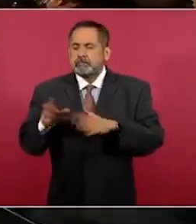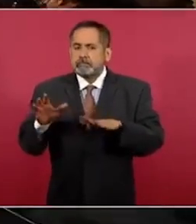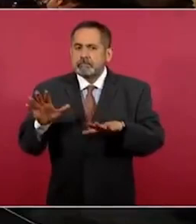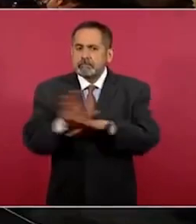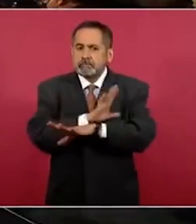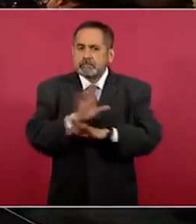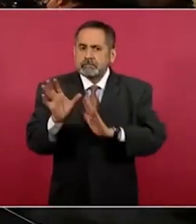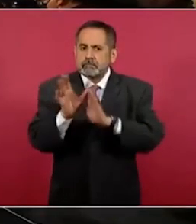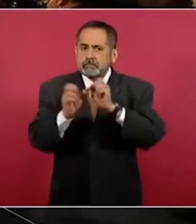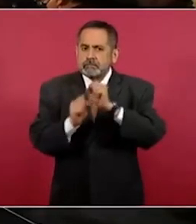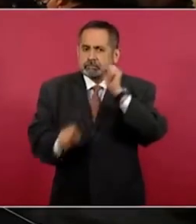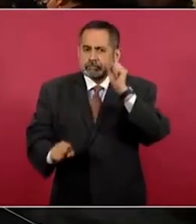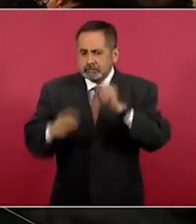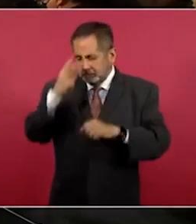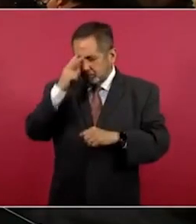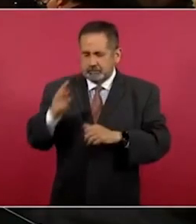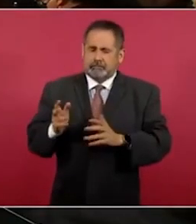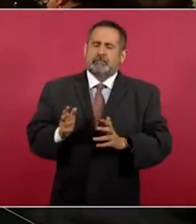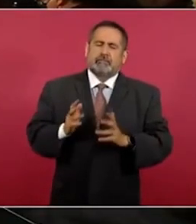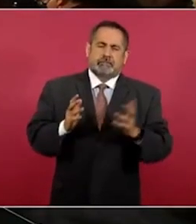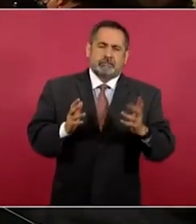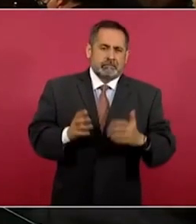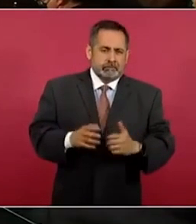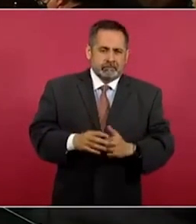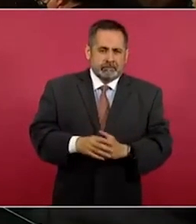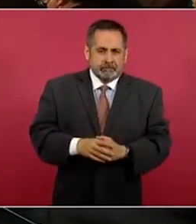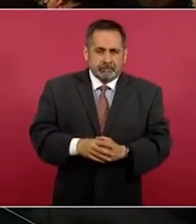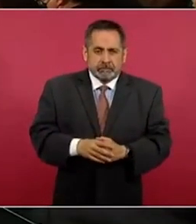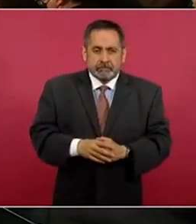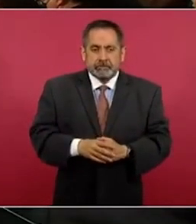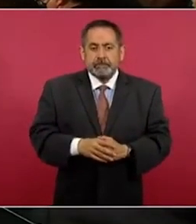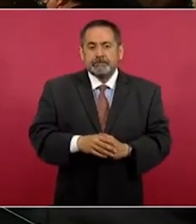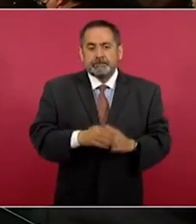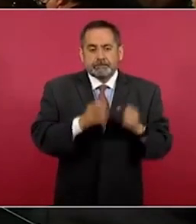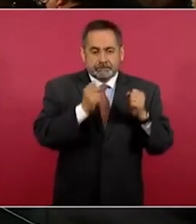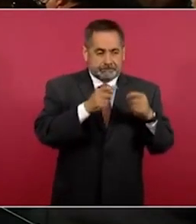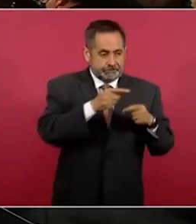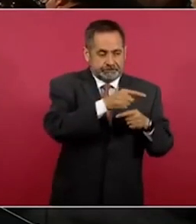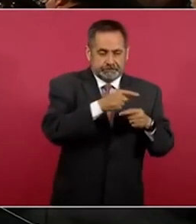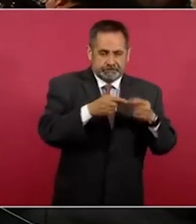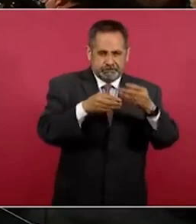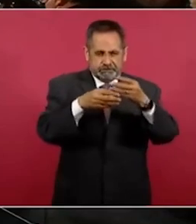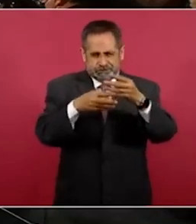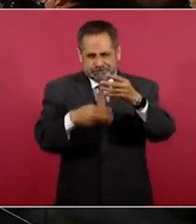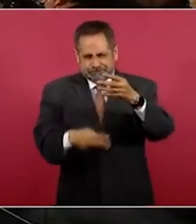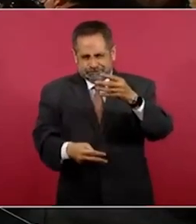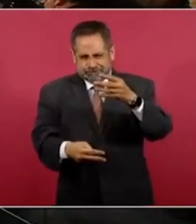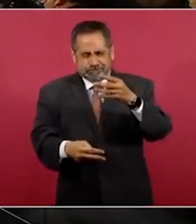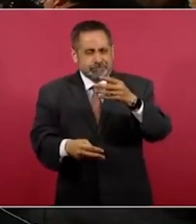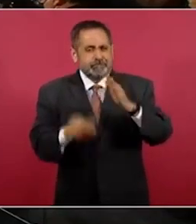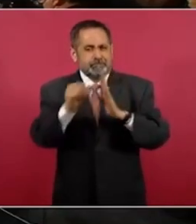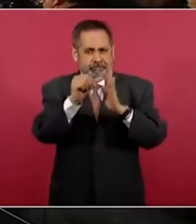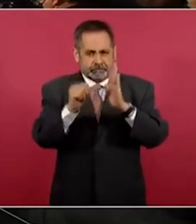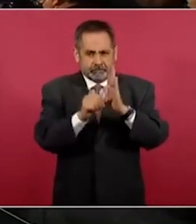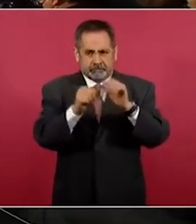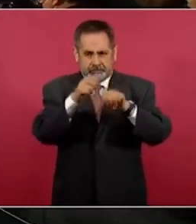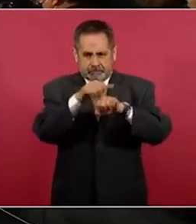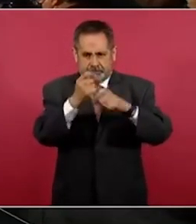son tantos los transitorios para afianzar